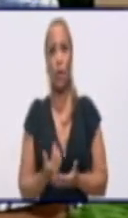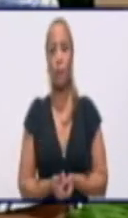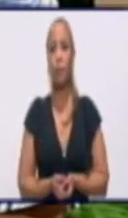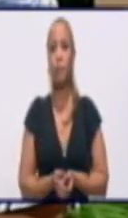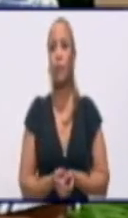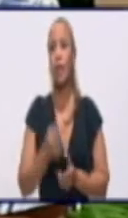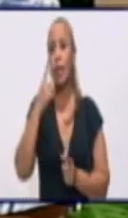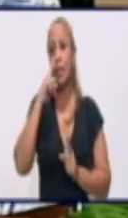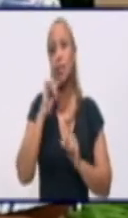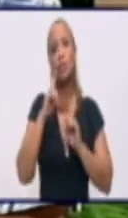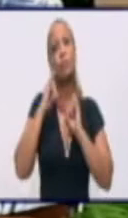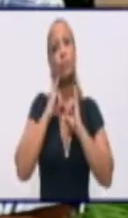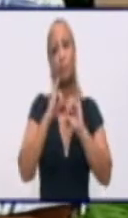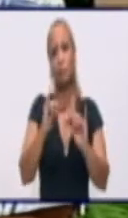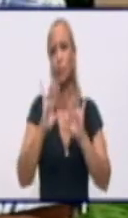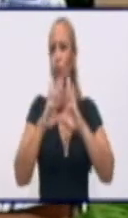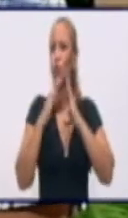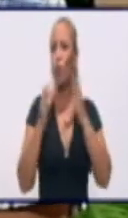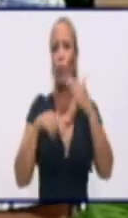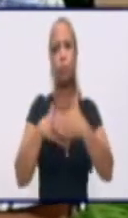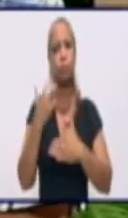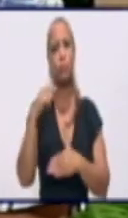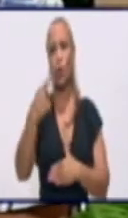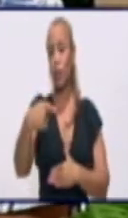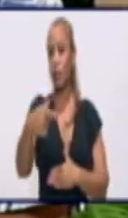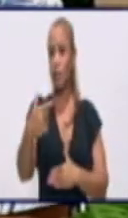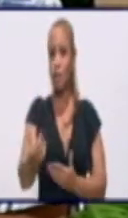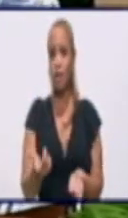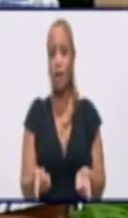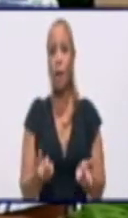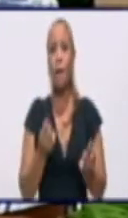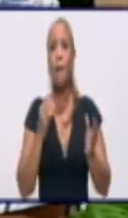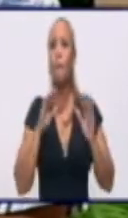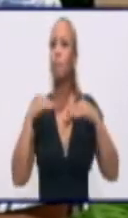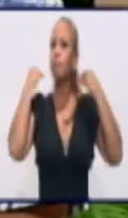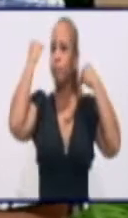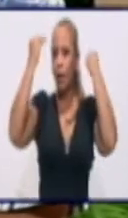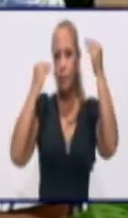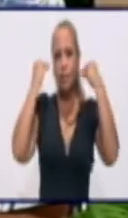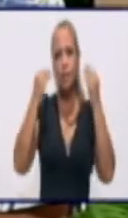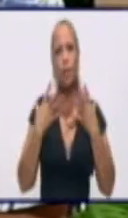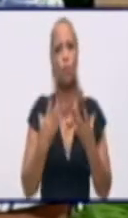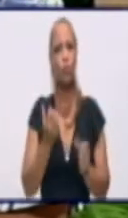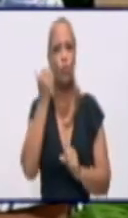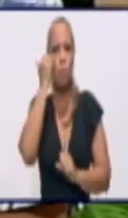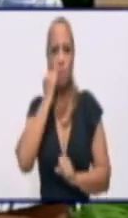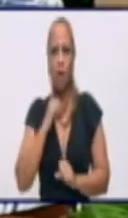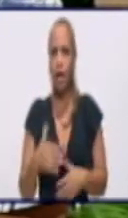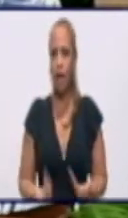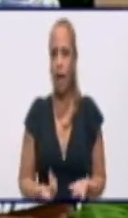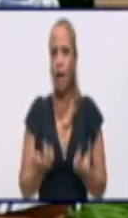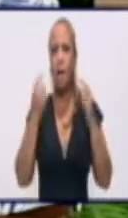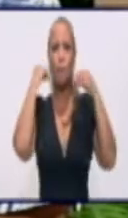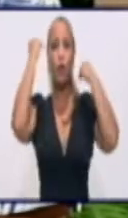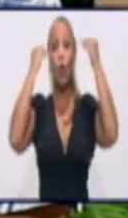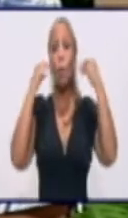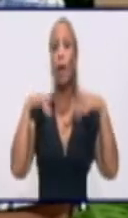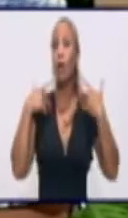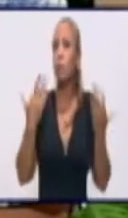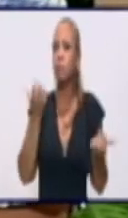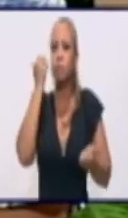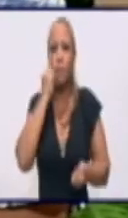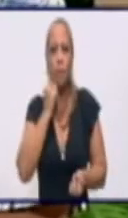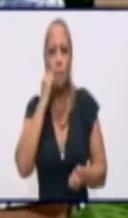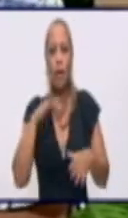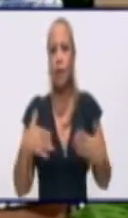noticias, los datos que llegan todos los días nos ponen a pensar mucho más, nos ponen a preocuparnos mucho más.